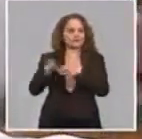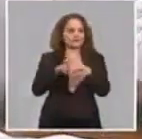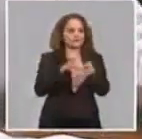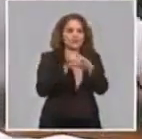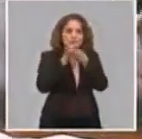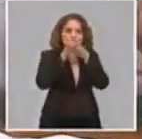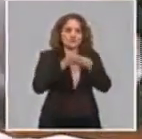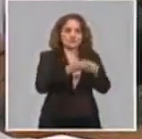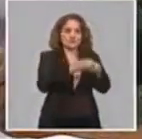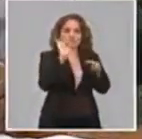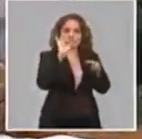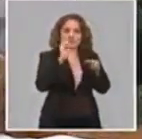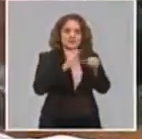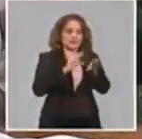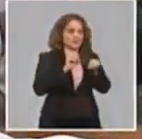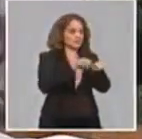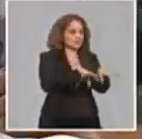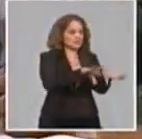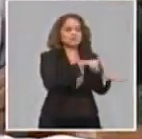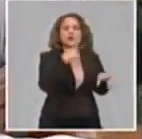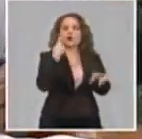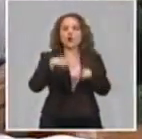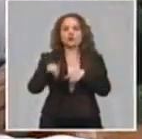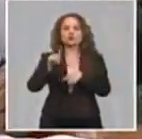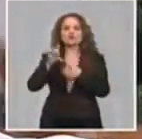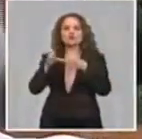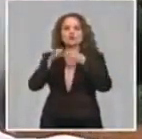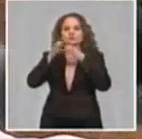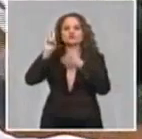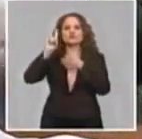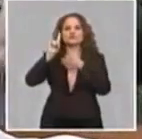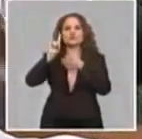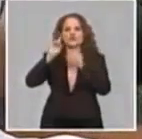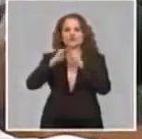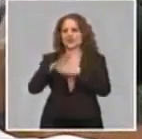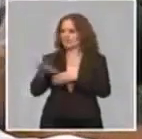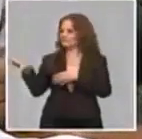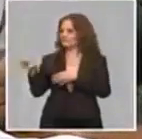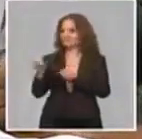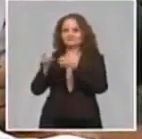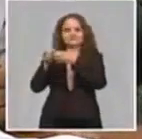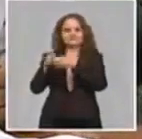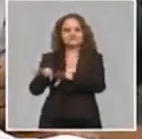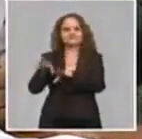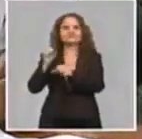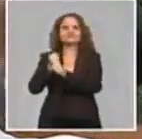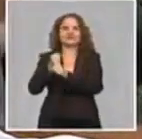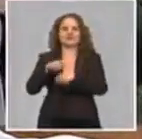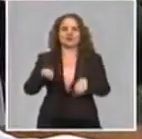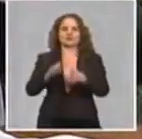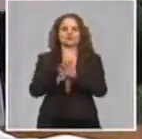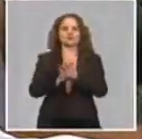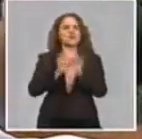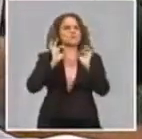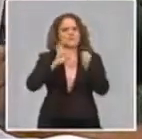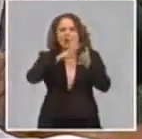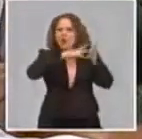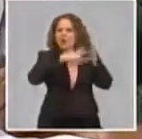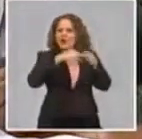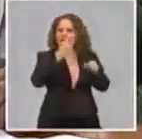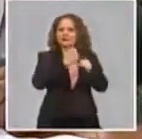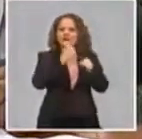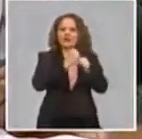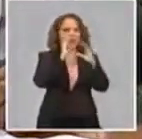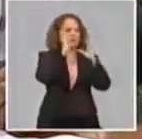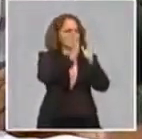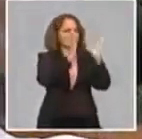los que tenía, por ejemplo, el Ministerio de Transporte, porque ya reanuda su actividad. Bueno, nosotros estamos escalonando la jornada laboral y haciendo entonces una